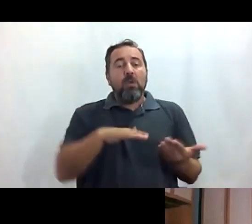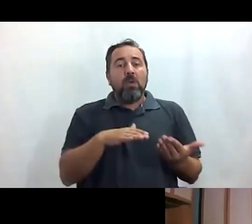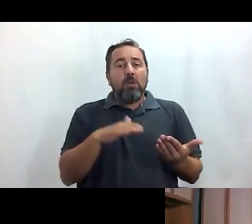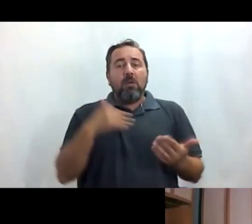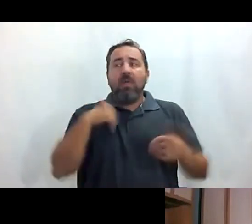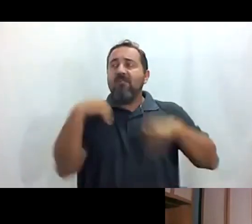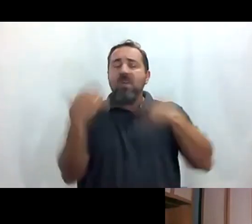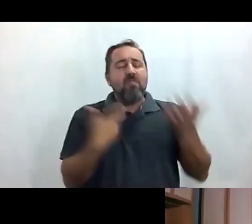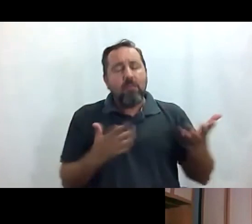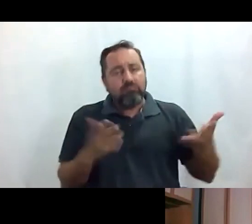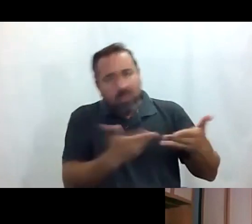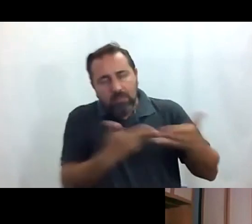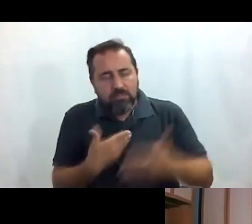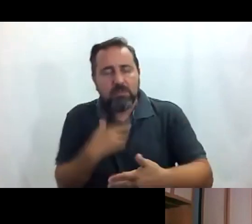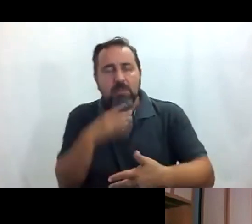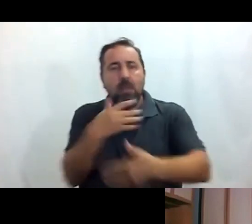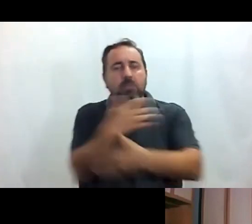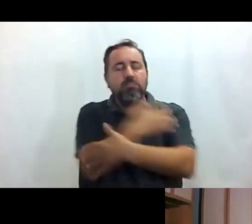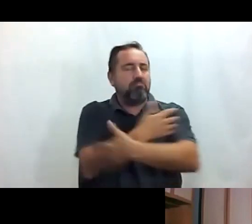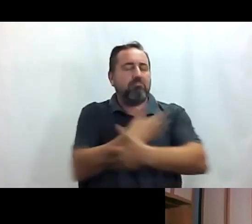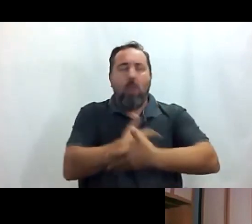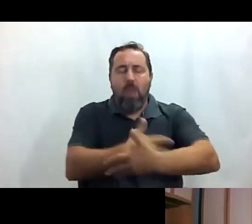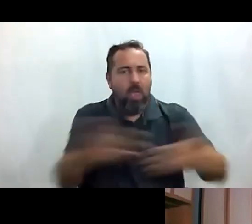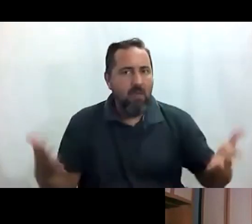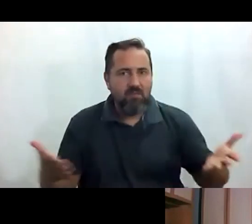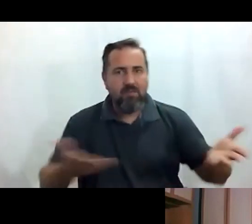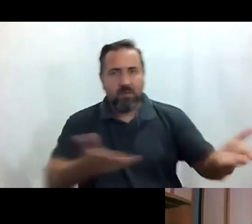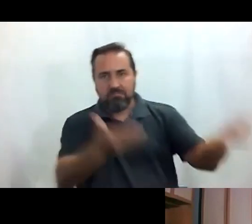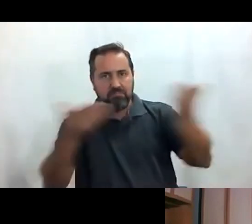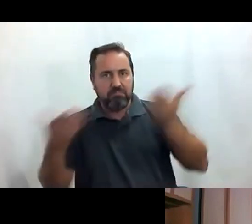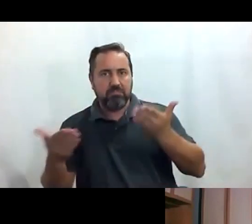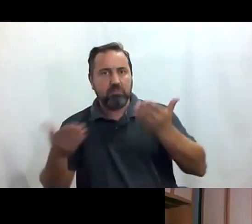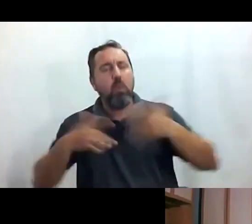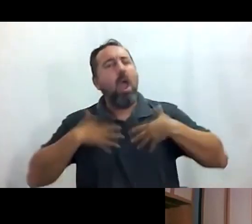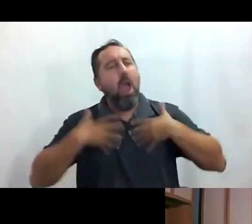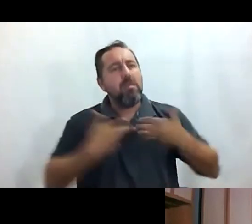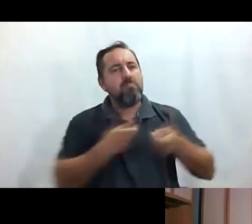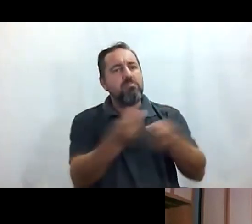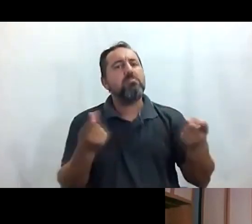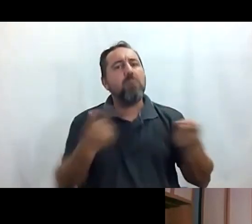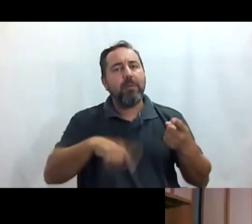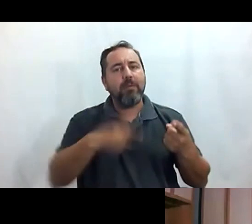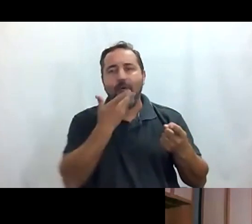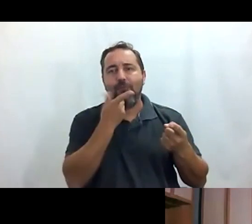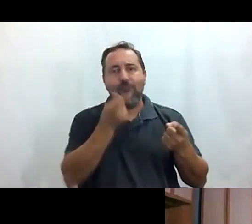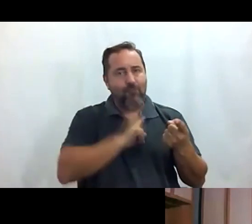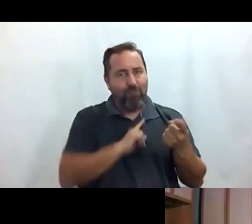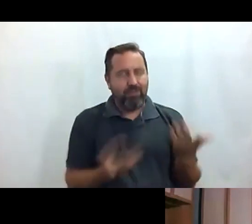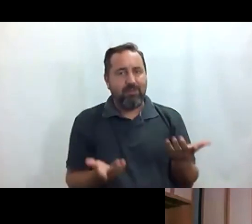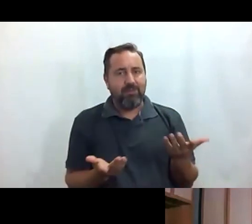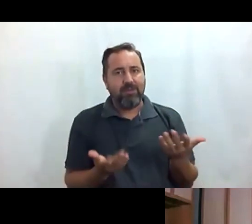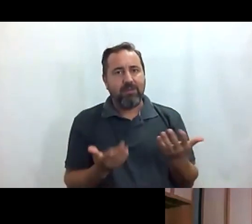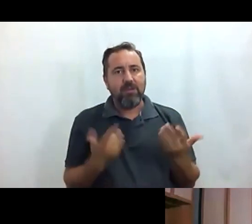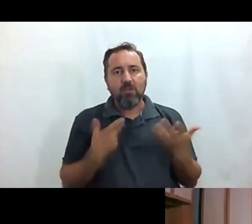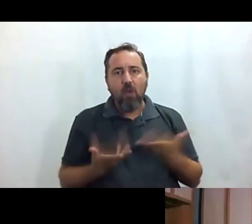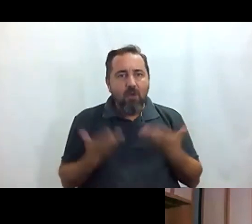vienen de fuera con los brazos abiertos y que les animamos a que a que vengan a conocernos ¿no? a conocer toda